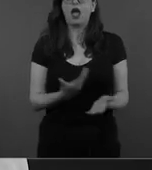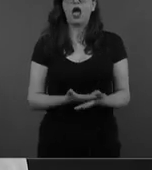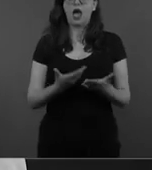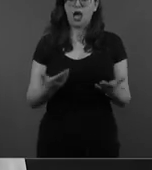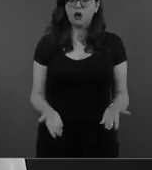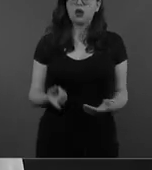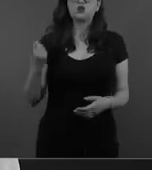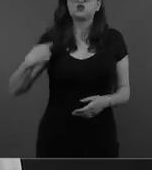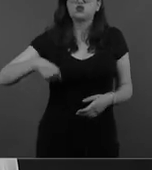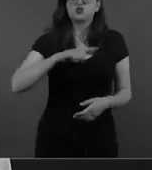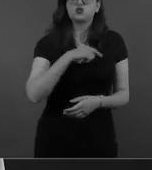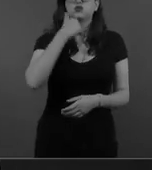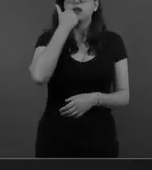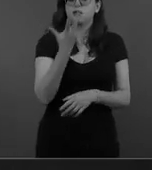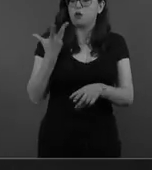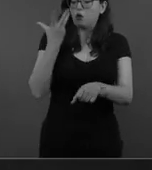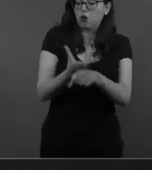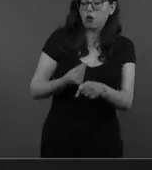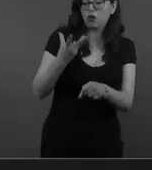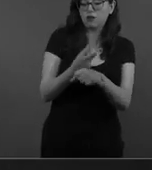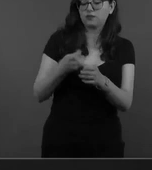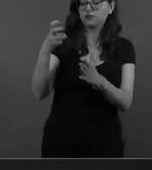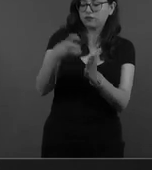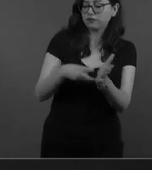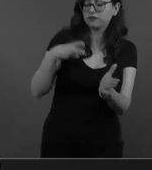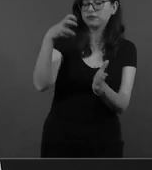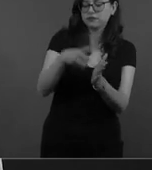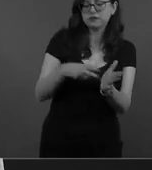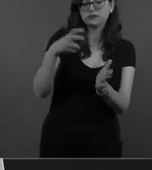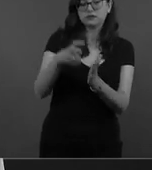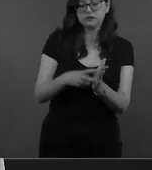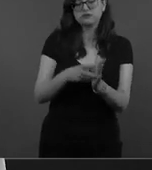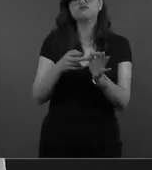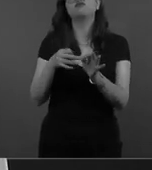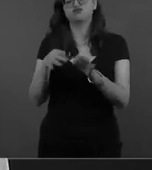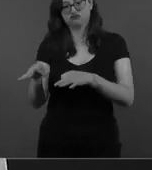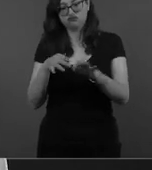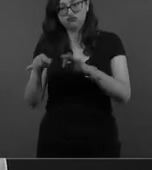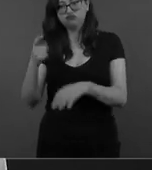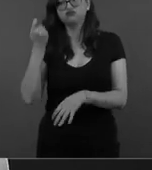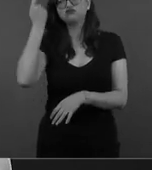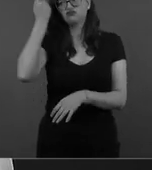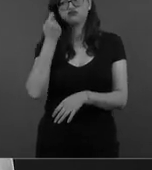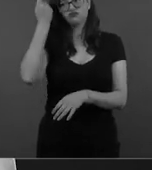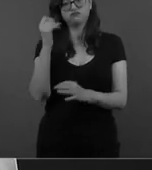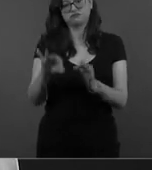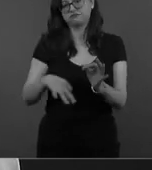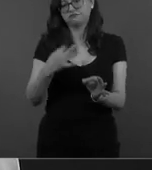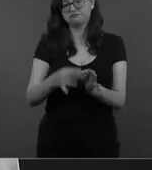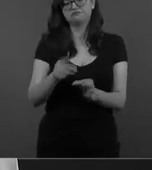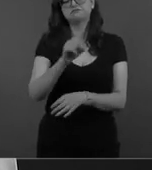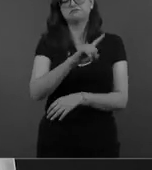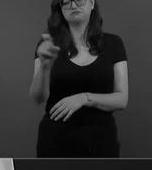revertir los efectos de estas dos reformas y que los trabajadores puedan jubilarse con el 100 por